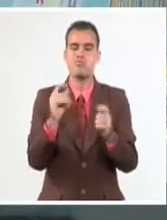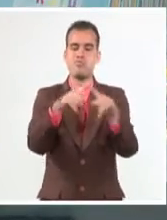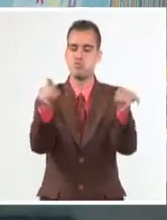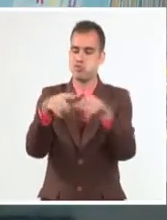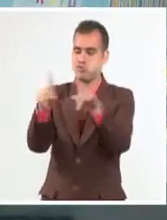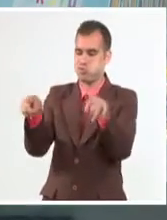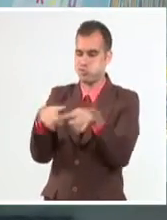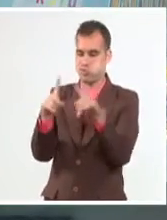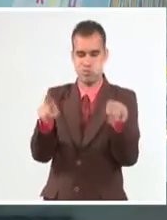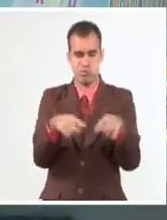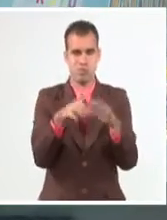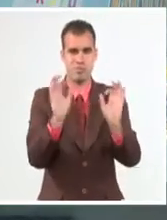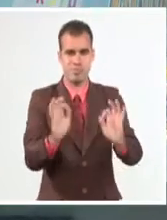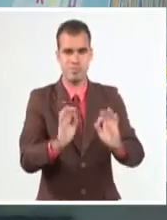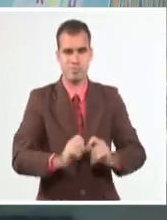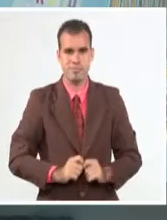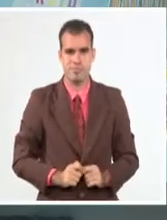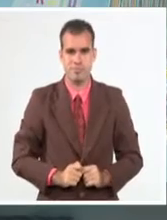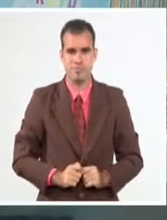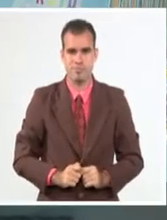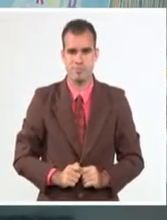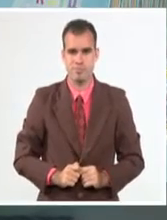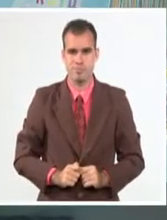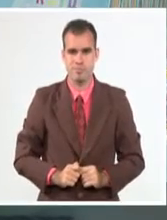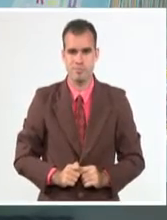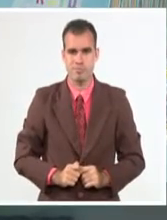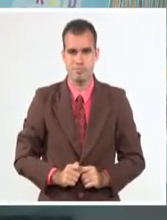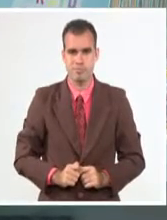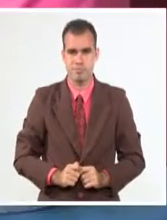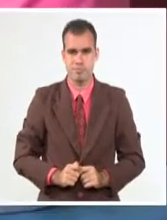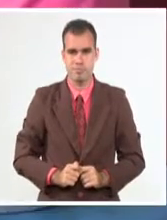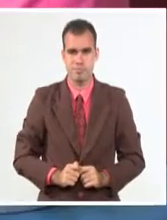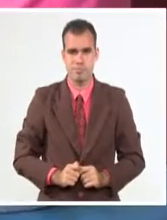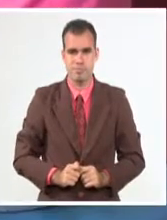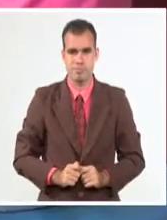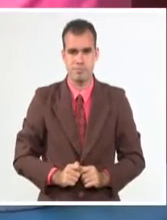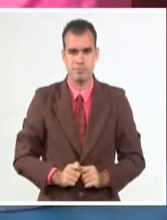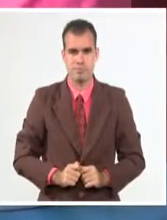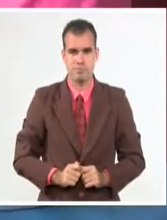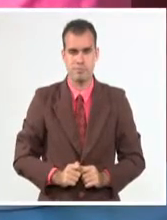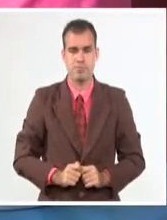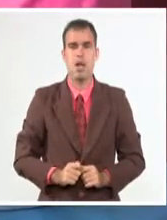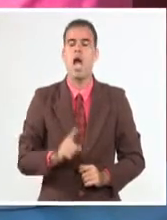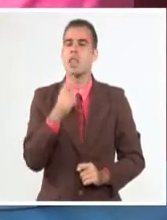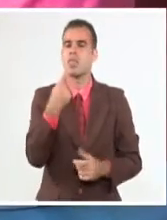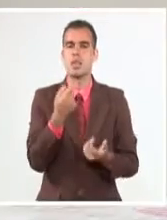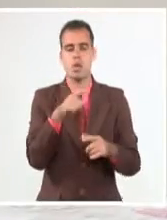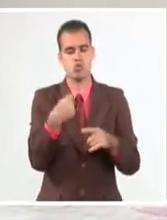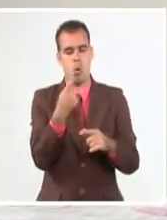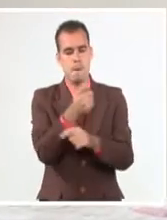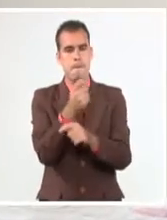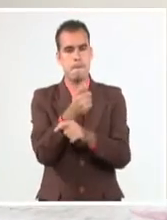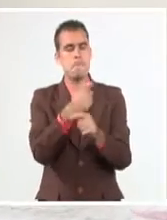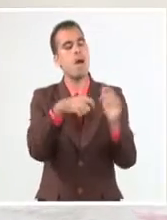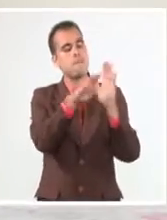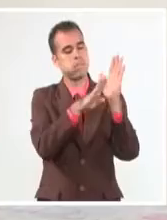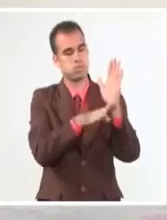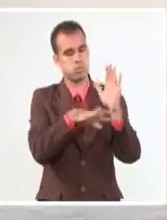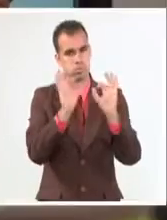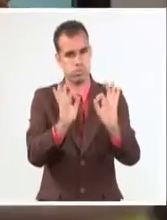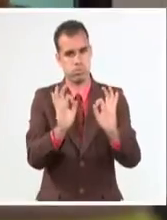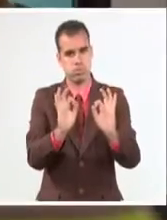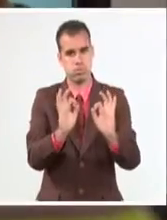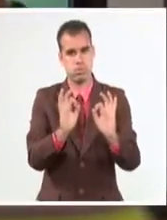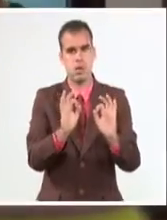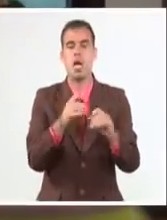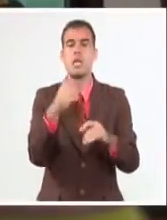aulas, estamos planificando clases, estamos haciendo preparaciones metodológicas. Durante aproximadamente nueve semanas, los alumnos recibirán sus